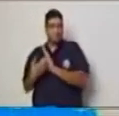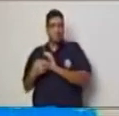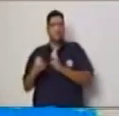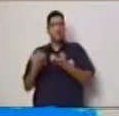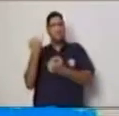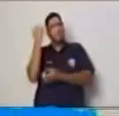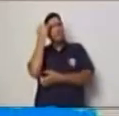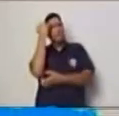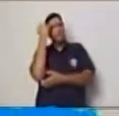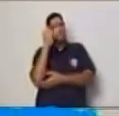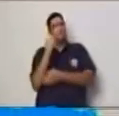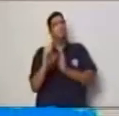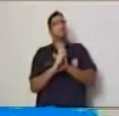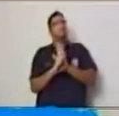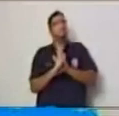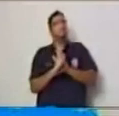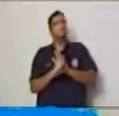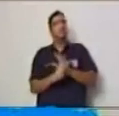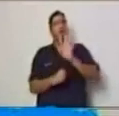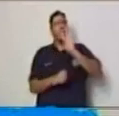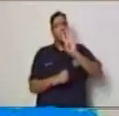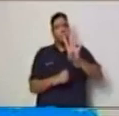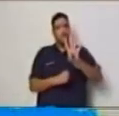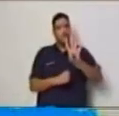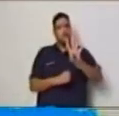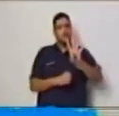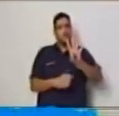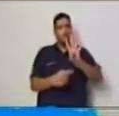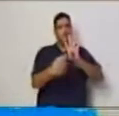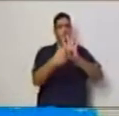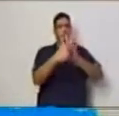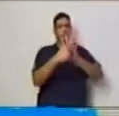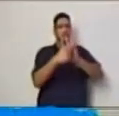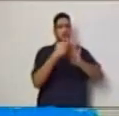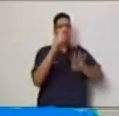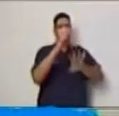docenas ¿cuánto se tendrá que pagar?